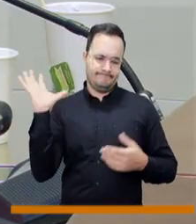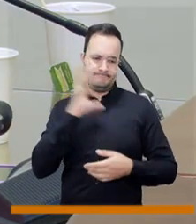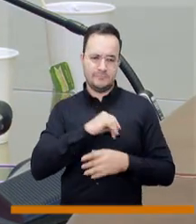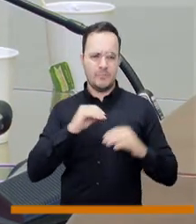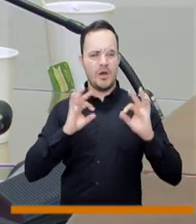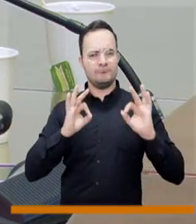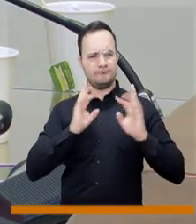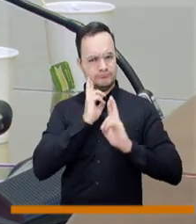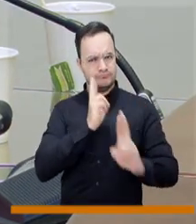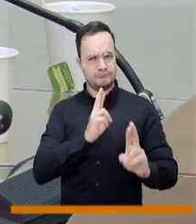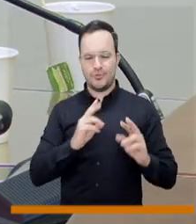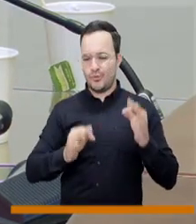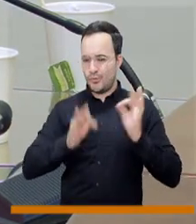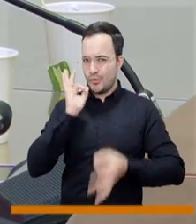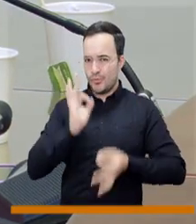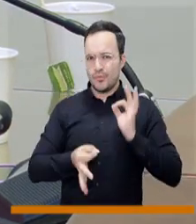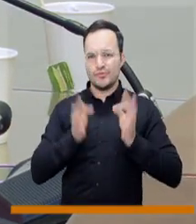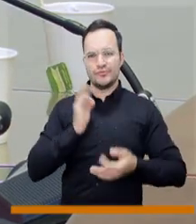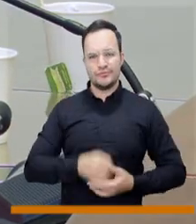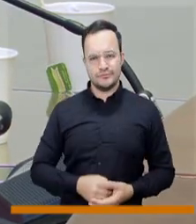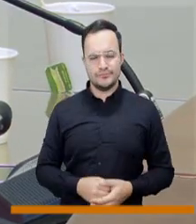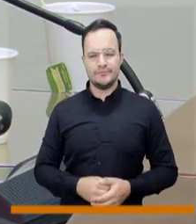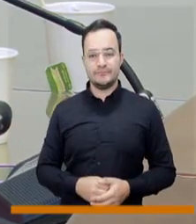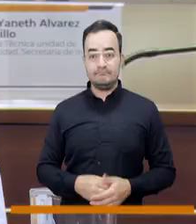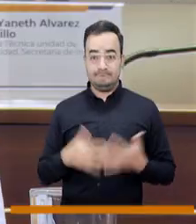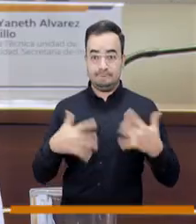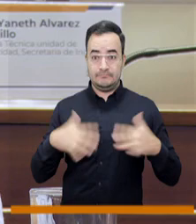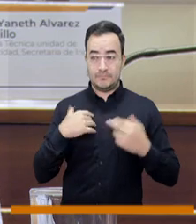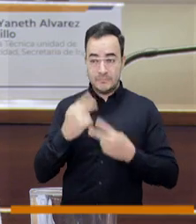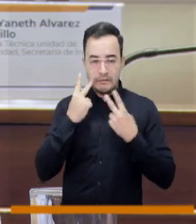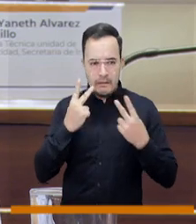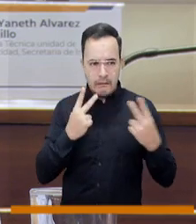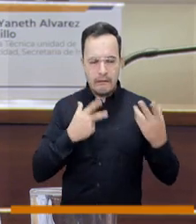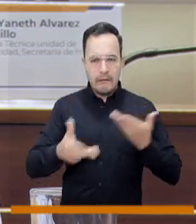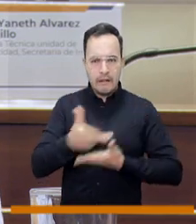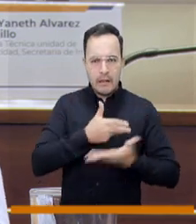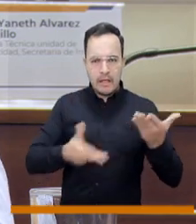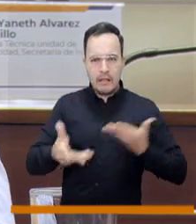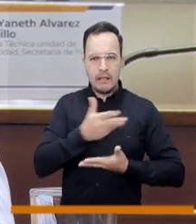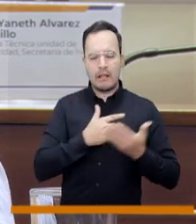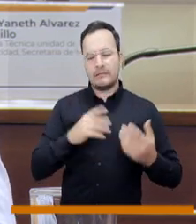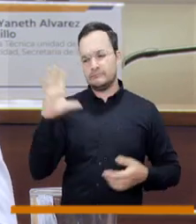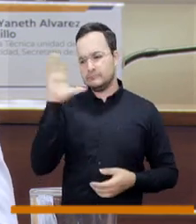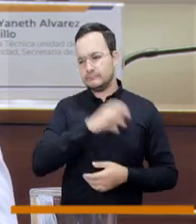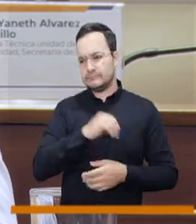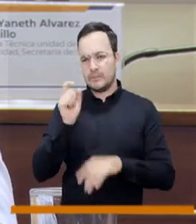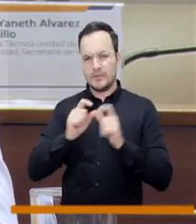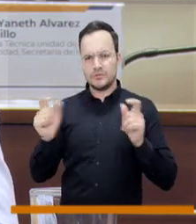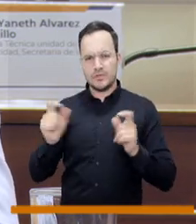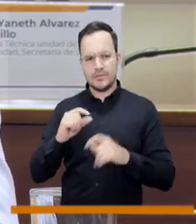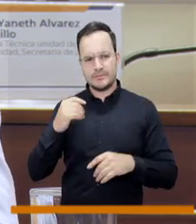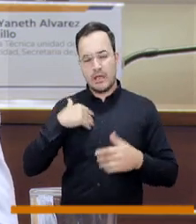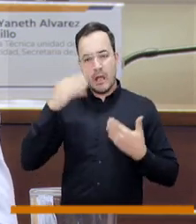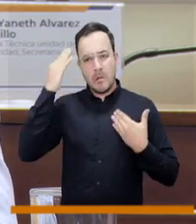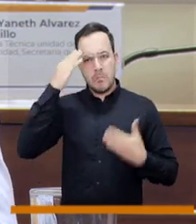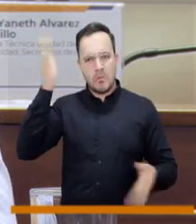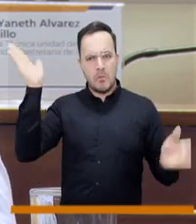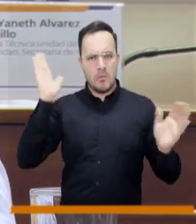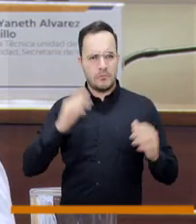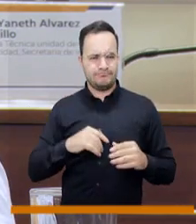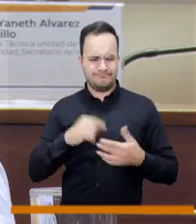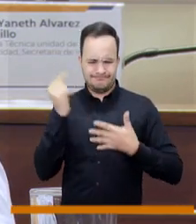injusticia para una población tan vulnerable. Encontramos que hay un desconocimiento grandísimo en el grueso de la población